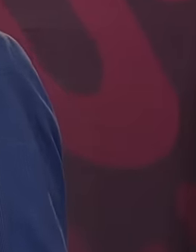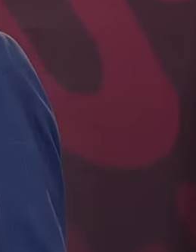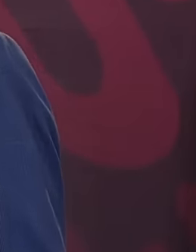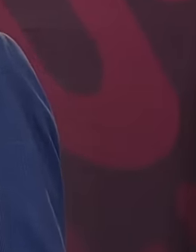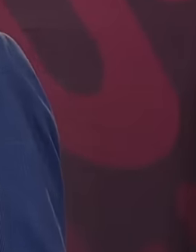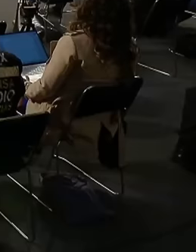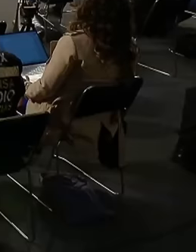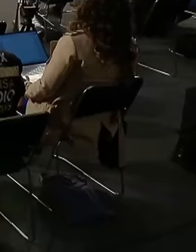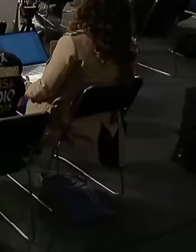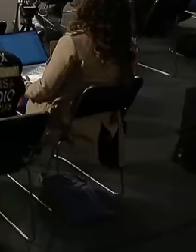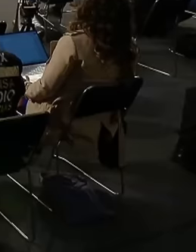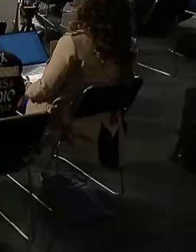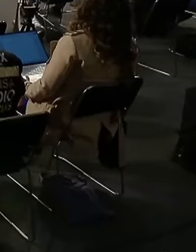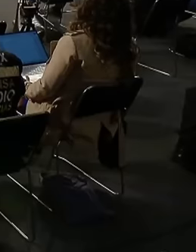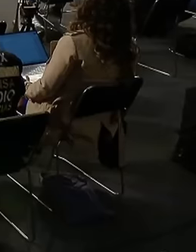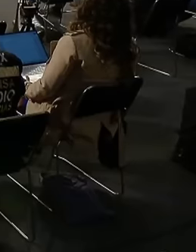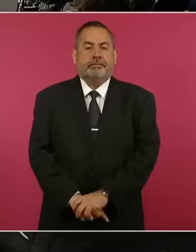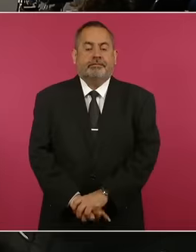internacionales.